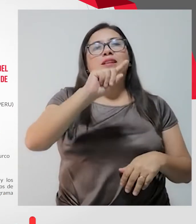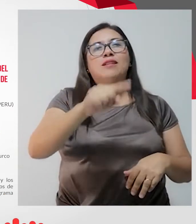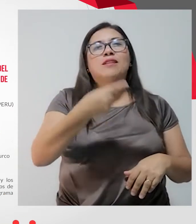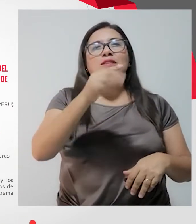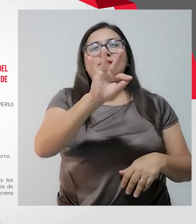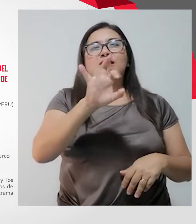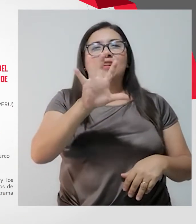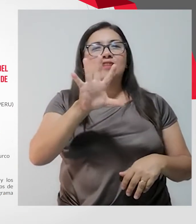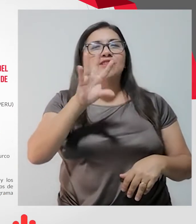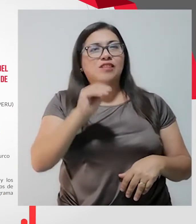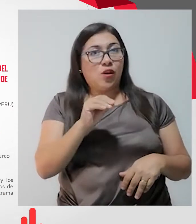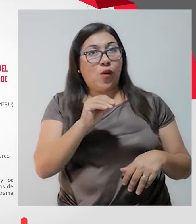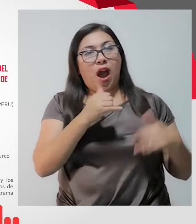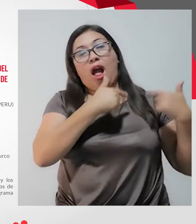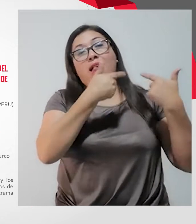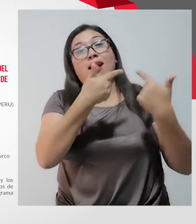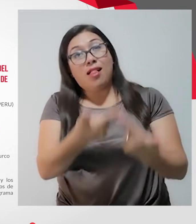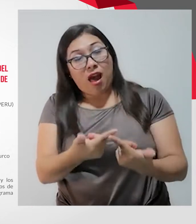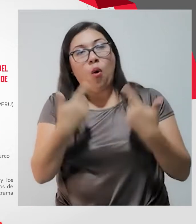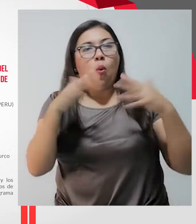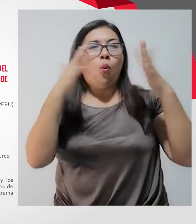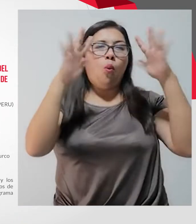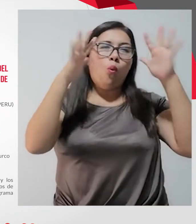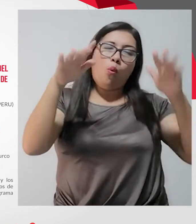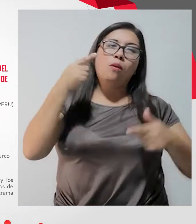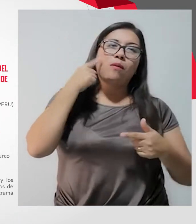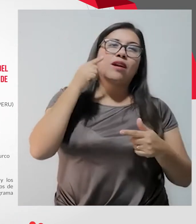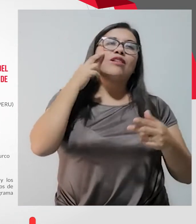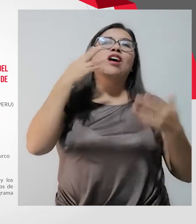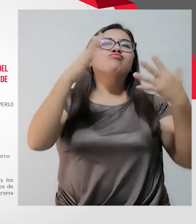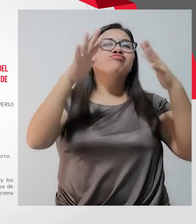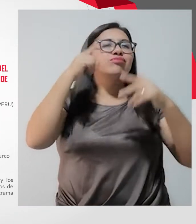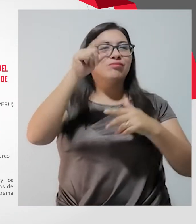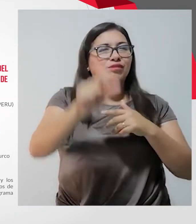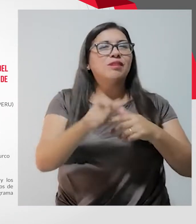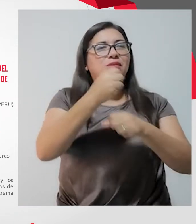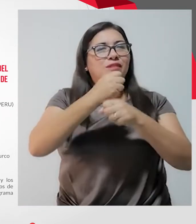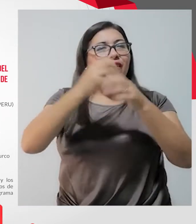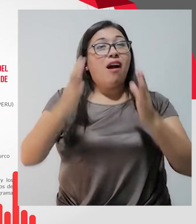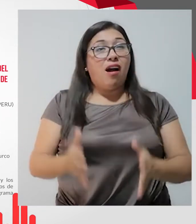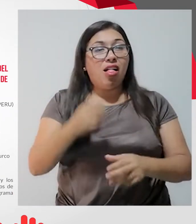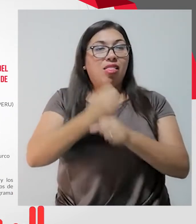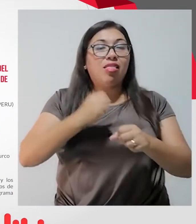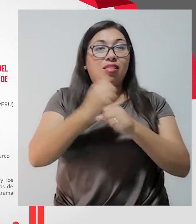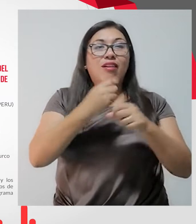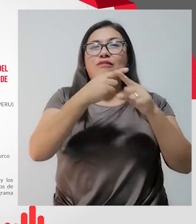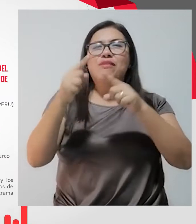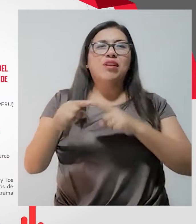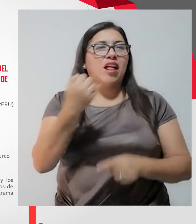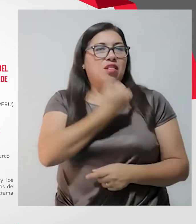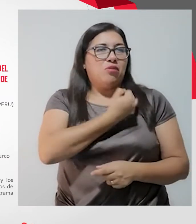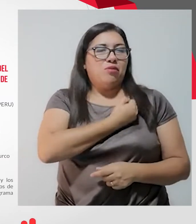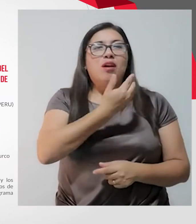para reconocer el desempeño e identificación del personal que labora en las diferentes